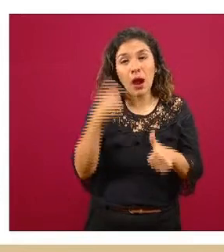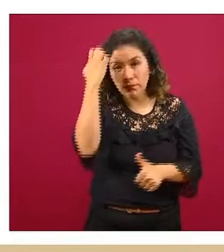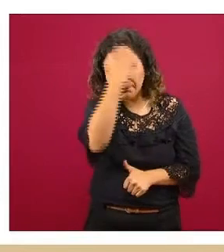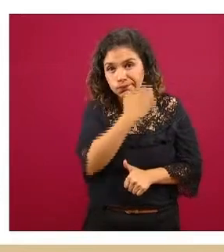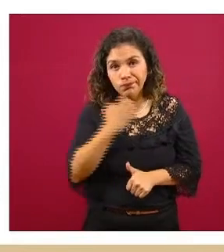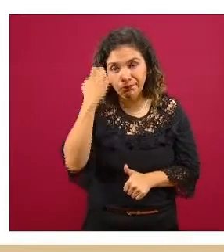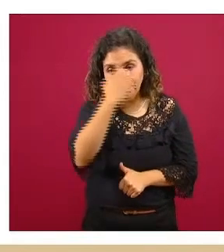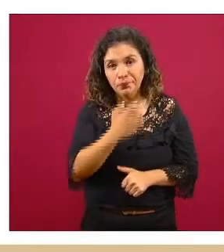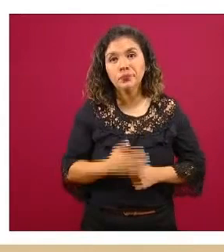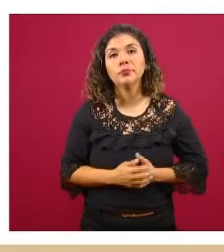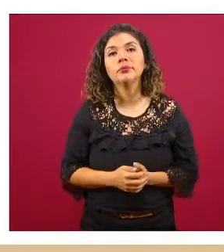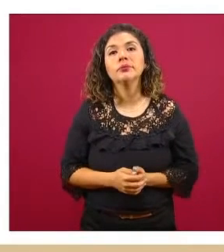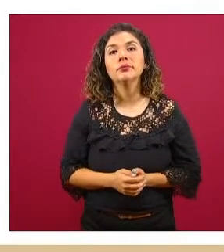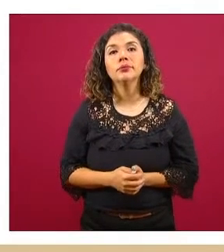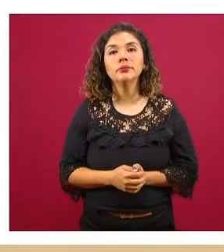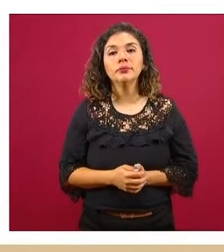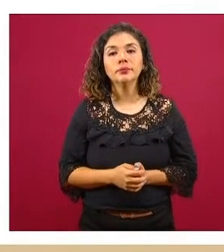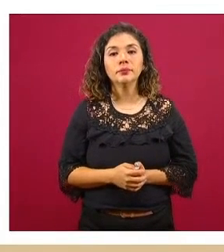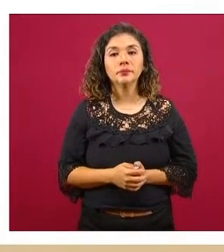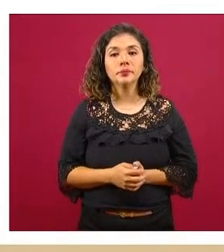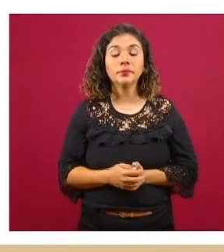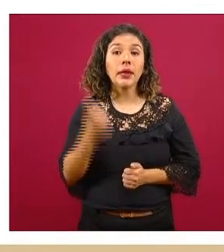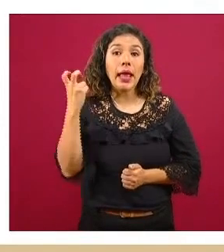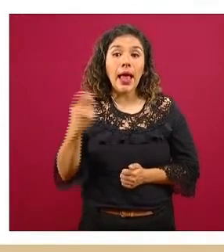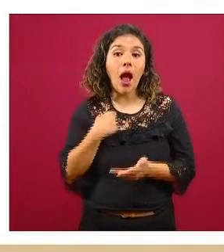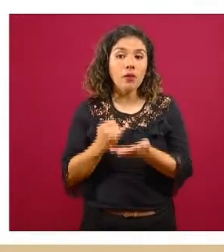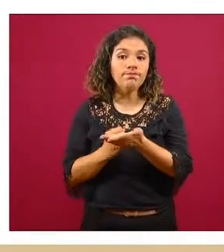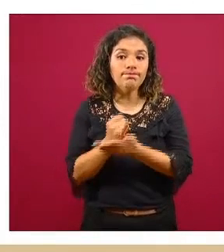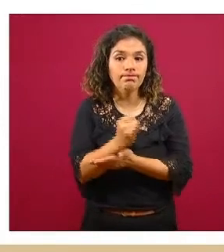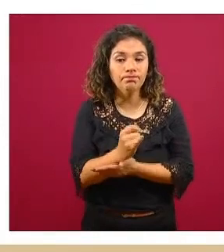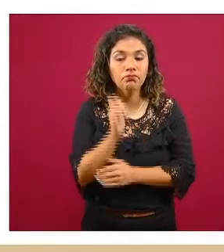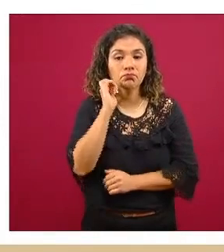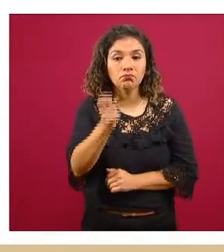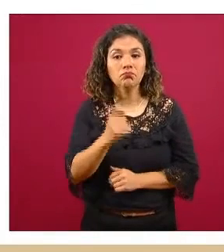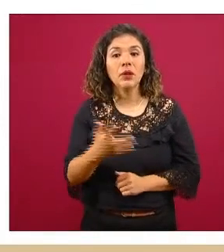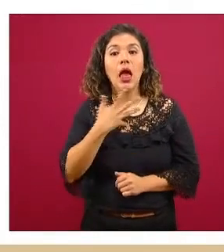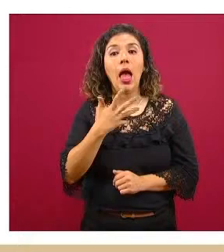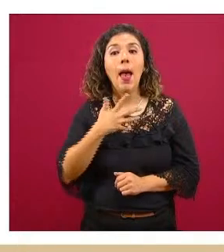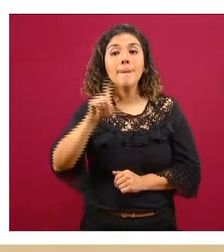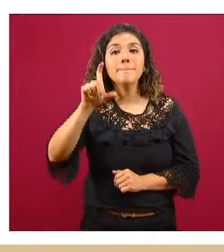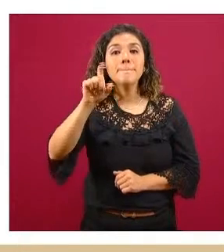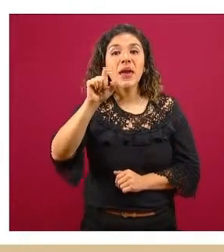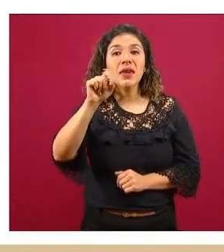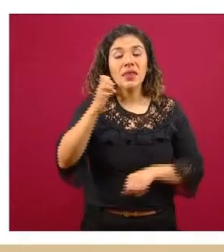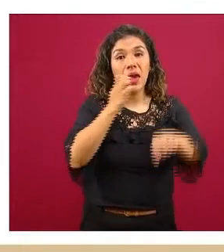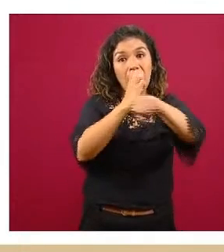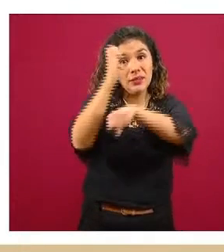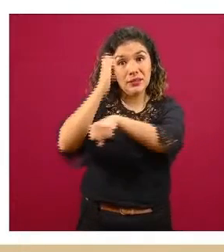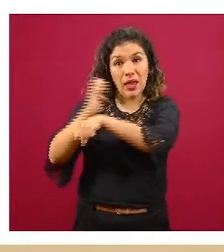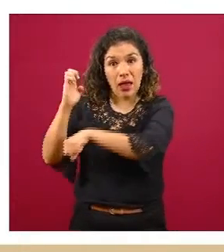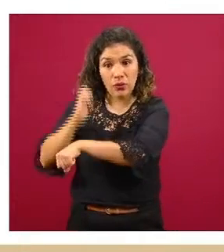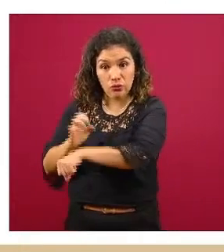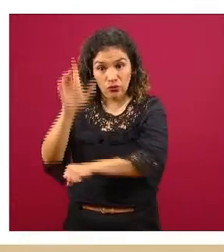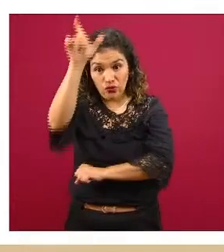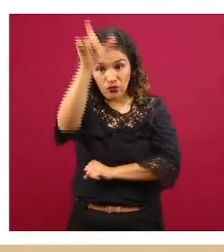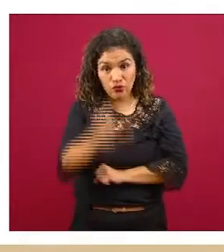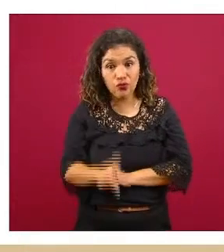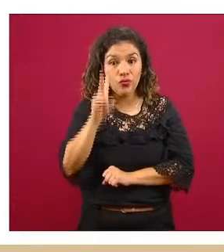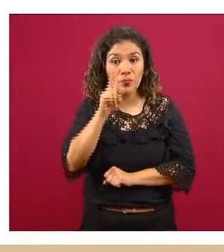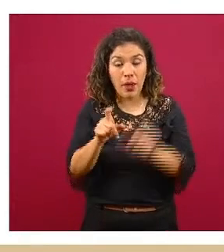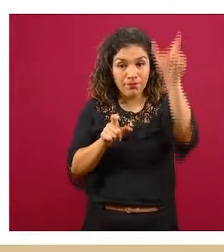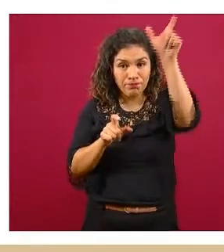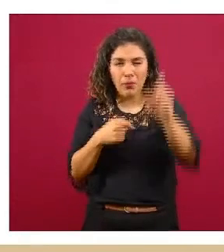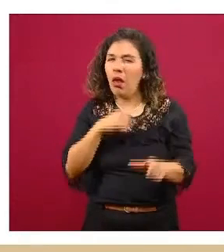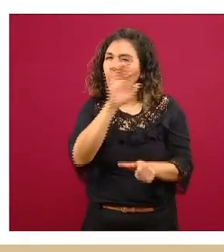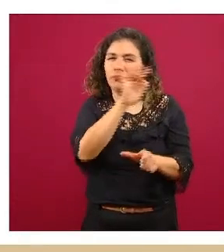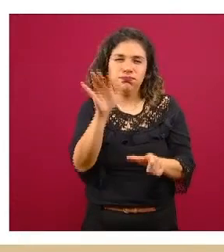la siguiente por favor y eso es lo que decidimos se incluyeron 20 entidades federativas aquí está la lista que no